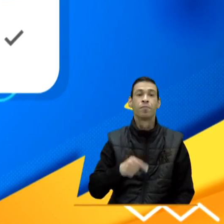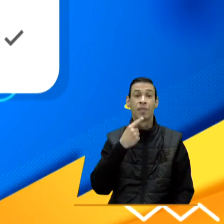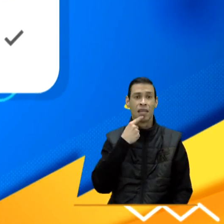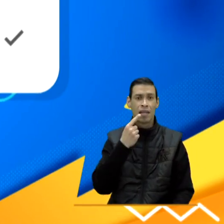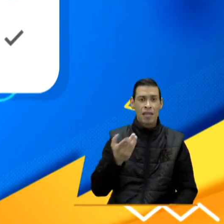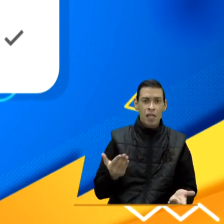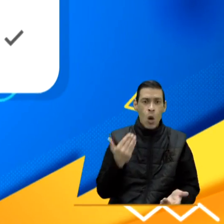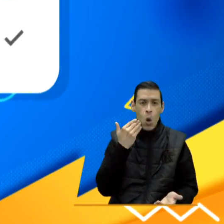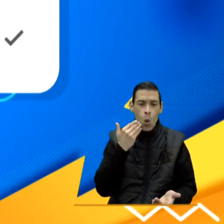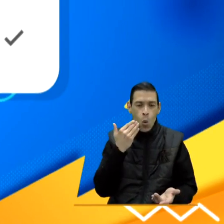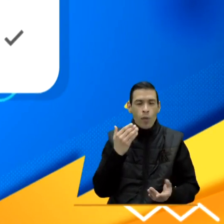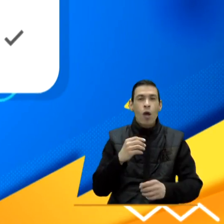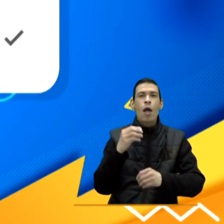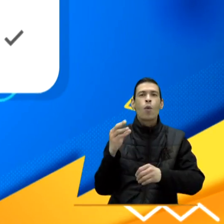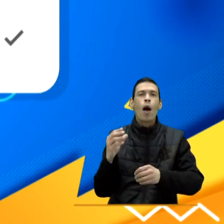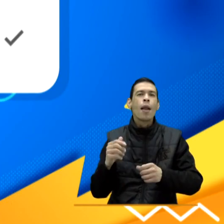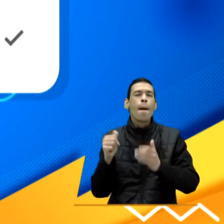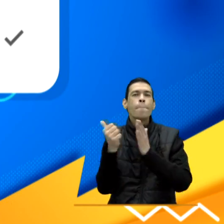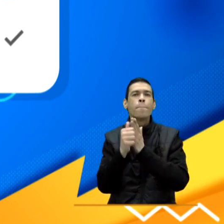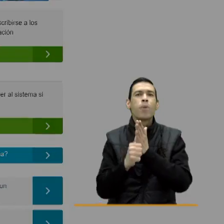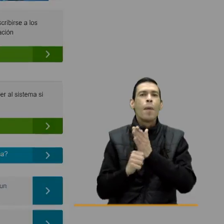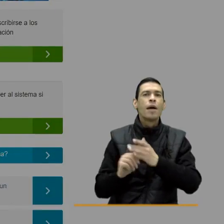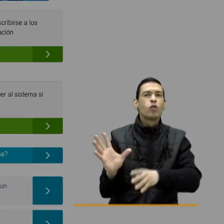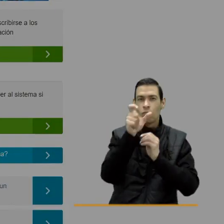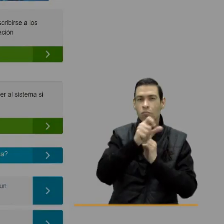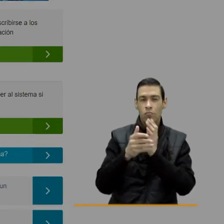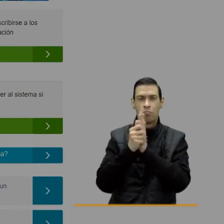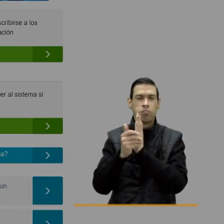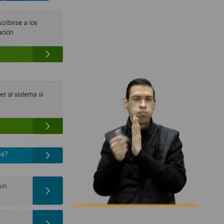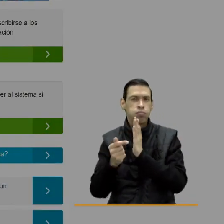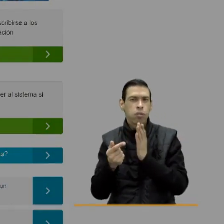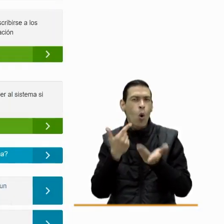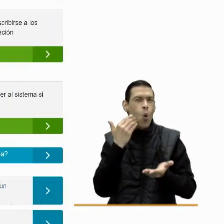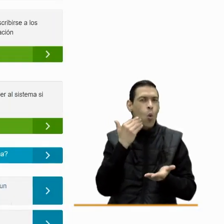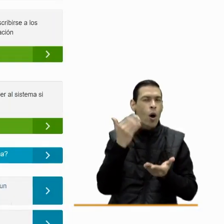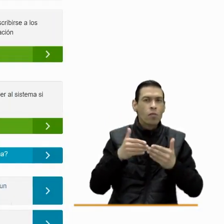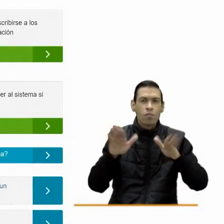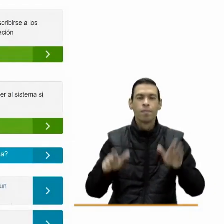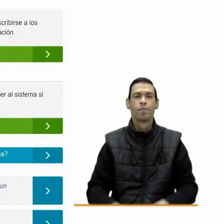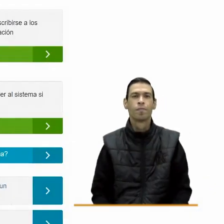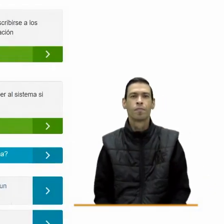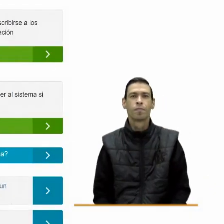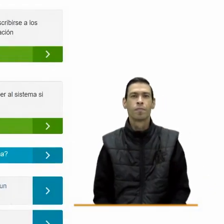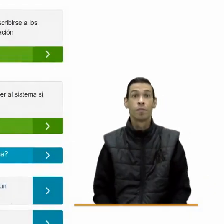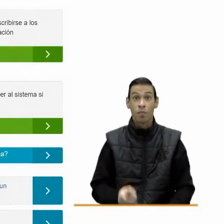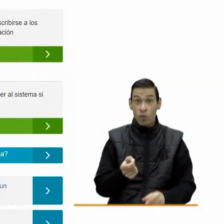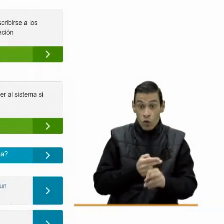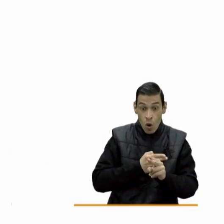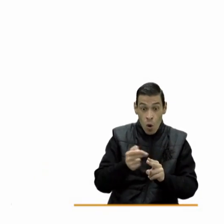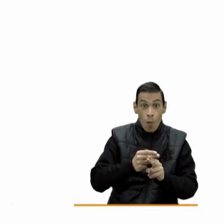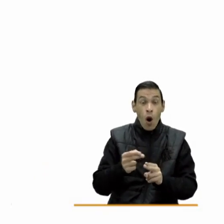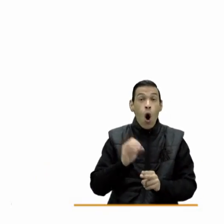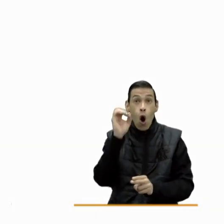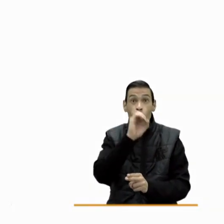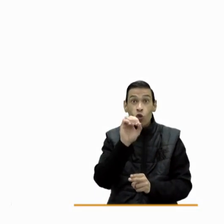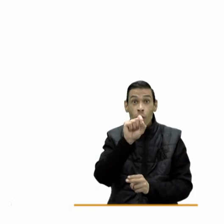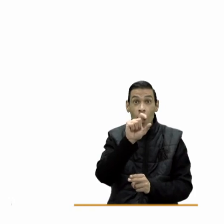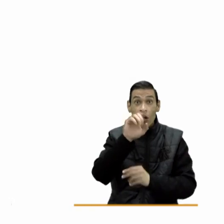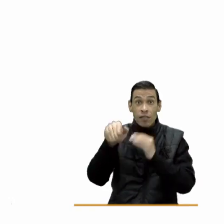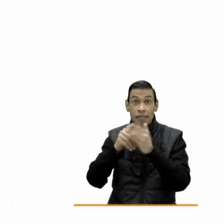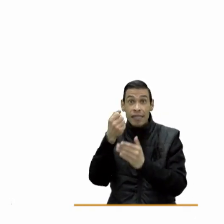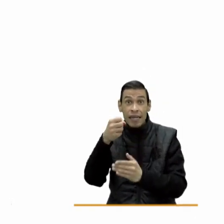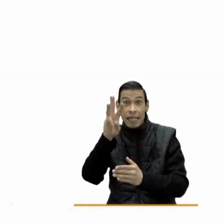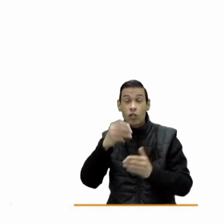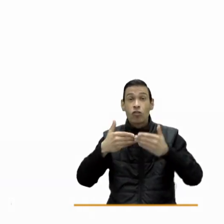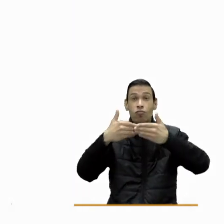cuándo se abre el programa de gestión del talento humano? Nuestra próxima convocatoria virtual será el del 11 al 18 de